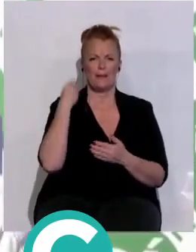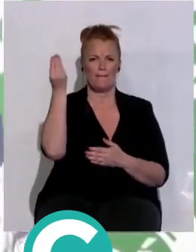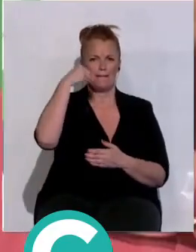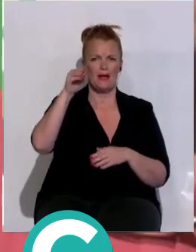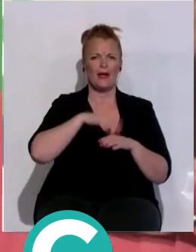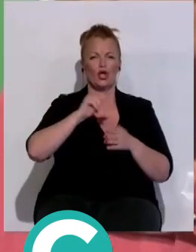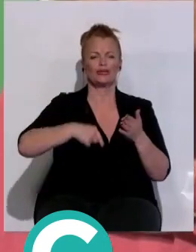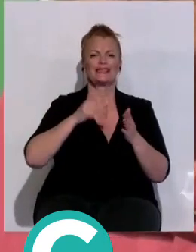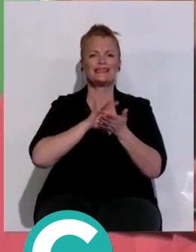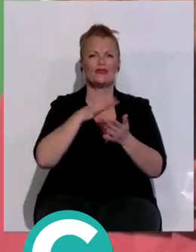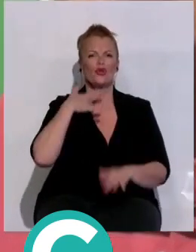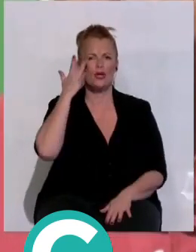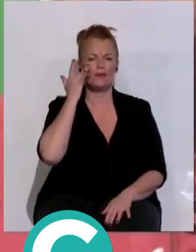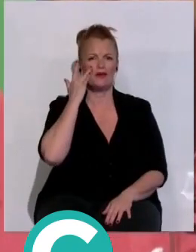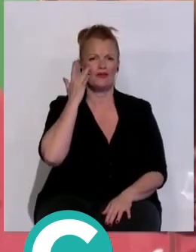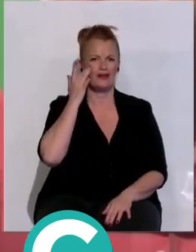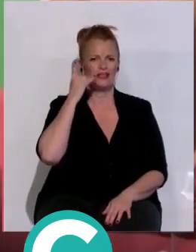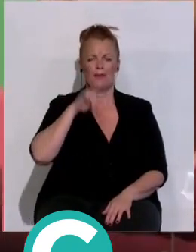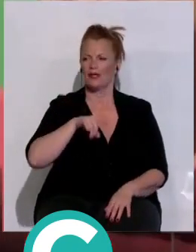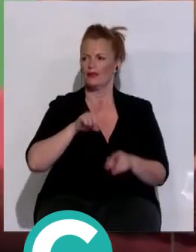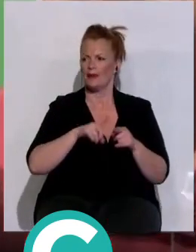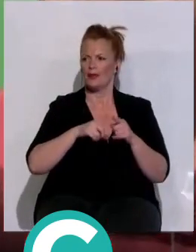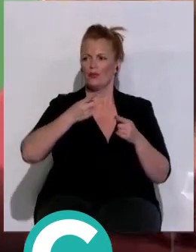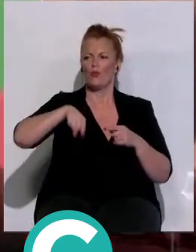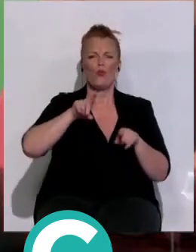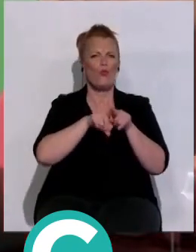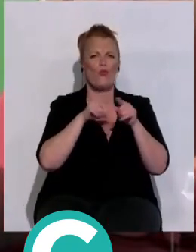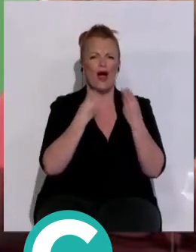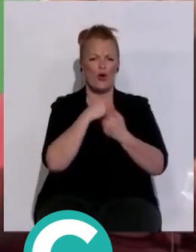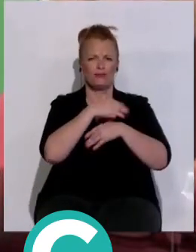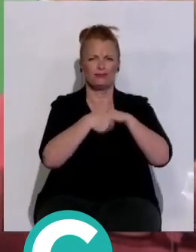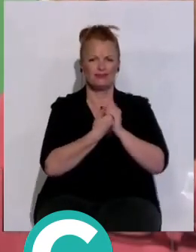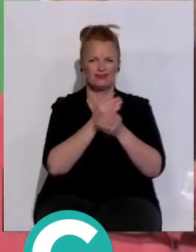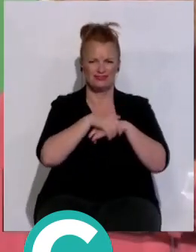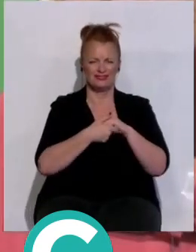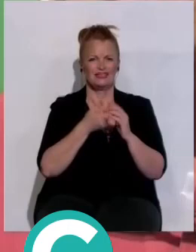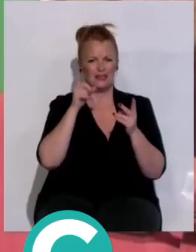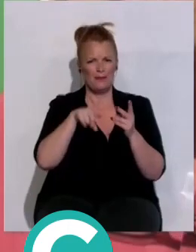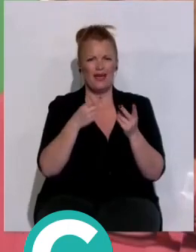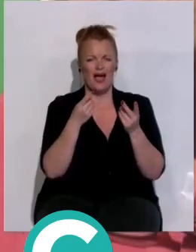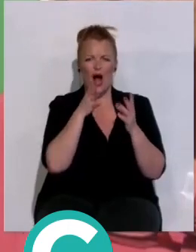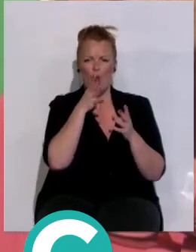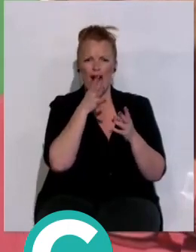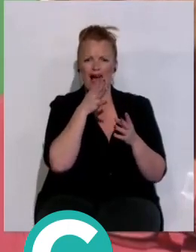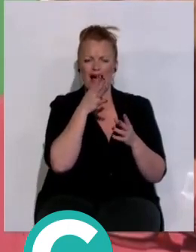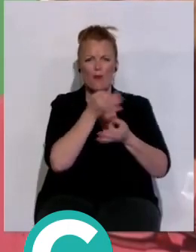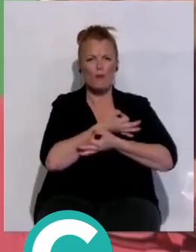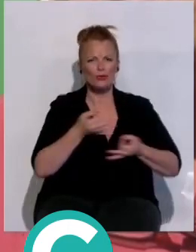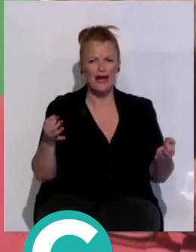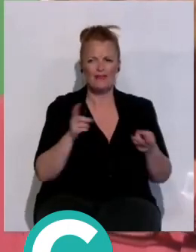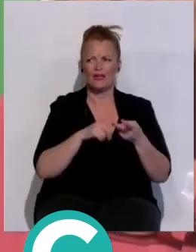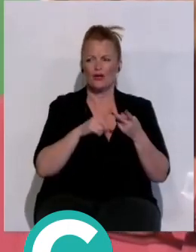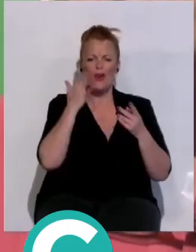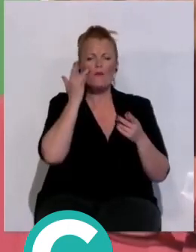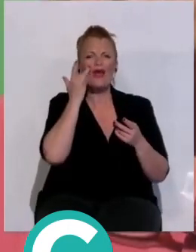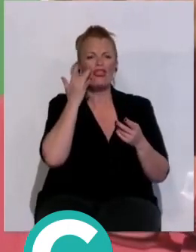de limpieza y el baldeo con jabón. El baldeo tendremos que buscar soluciones para que no se baldee con agua potable y sin buscar algún tipo de depuración del